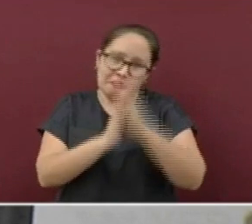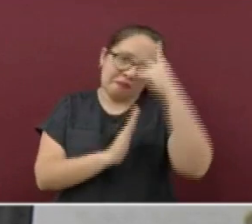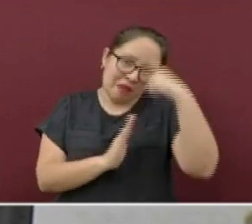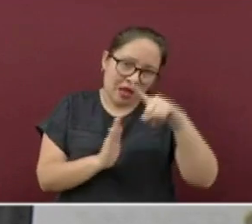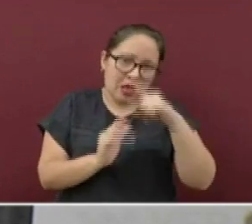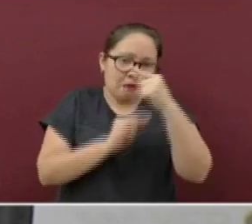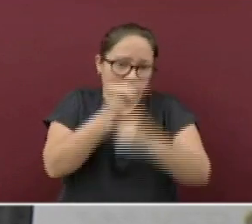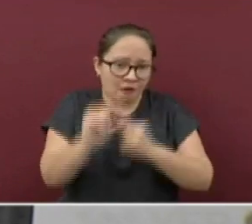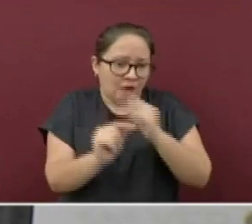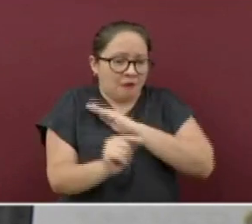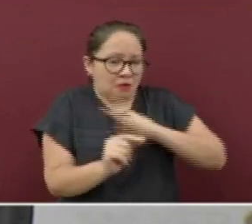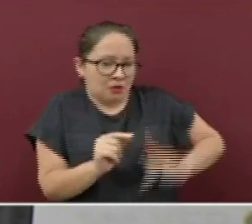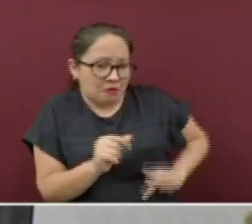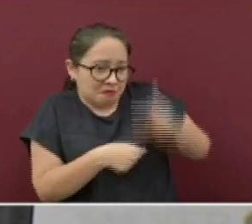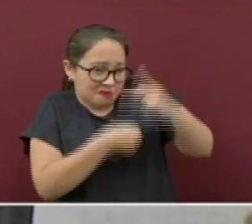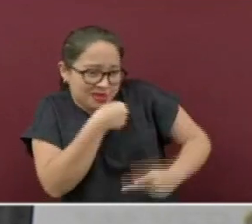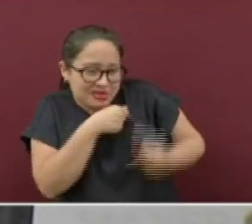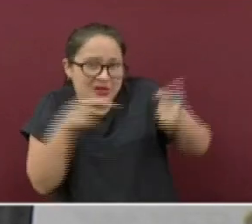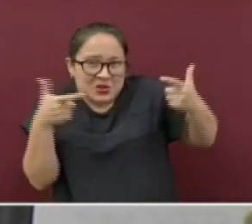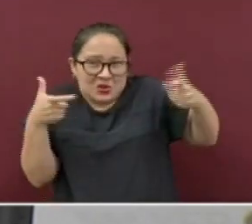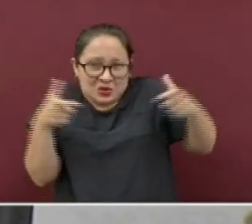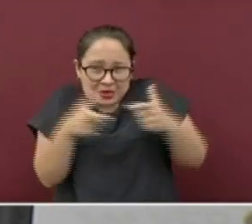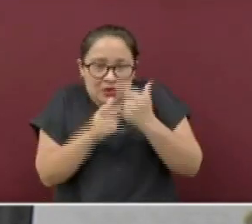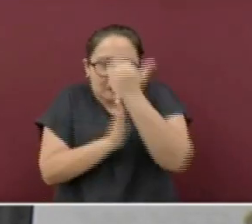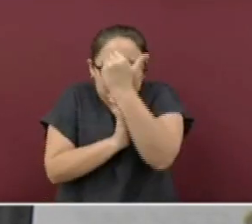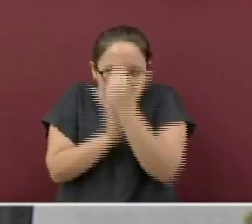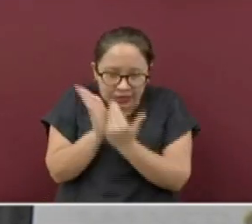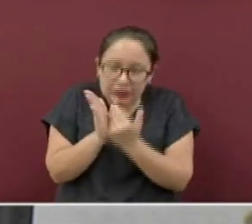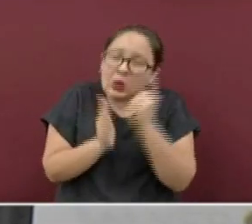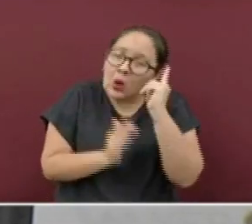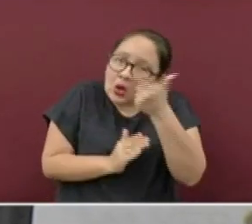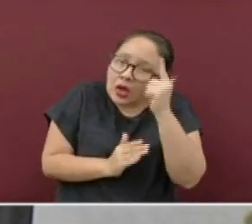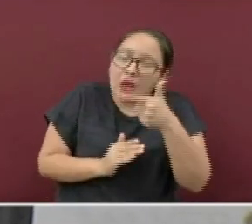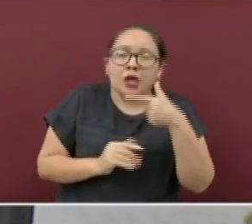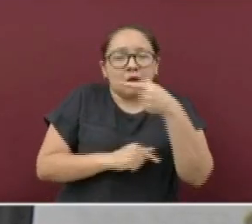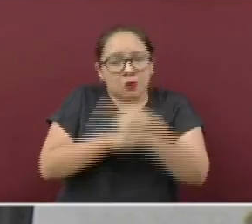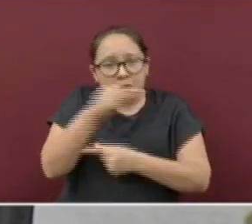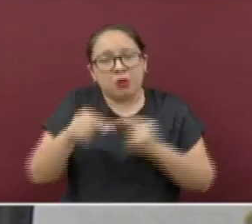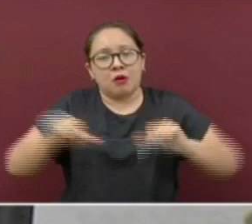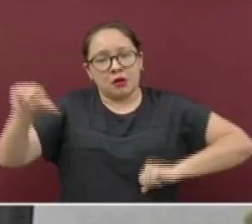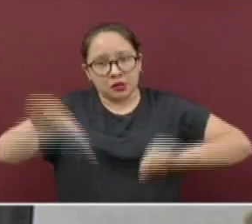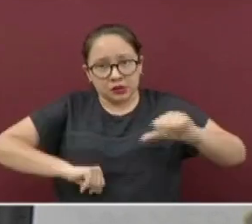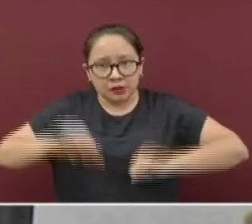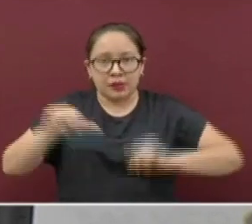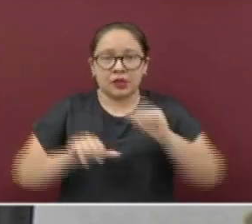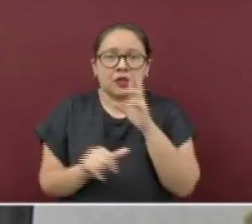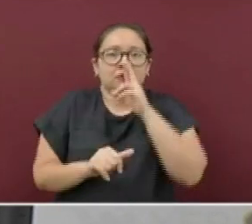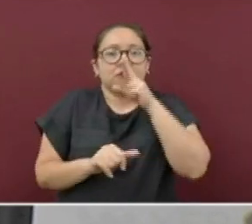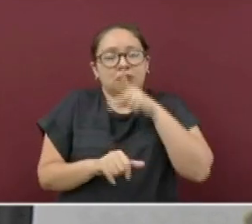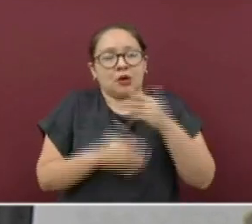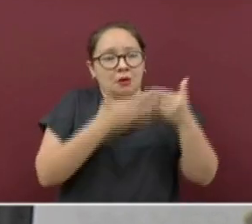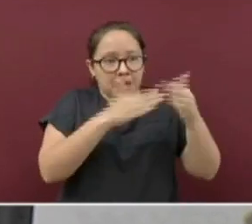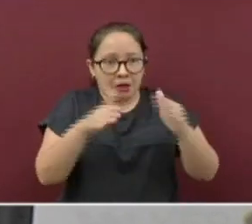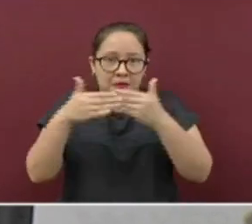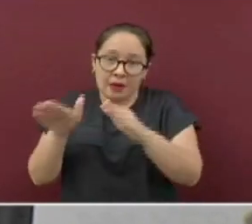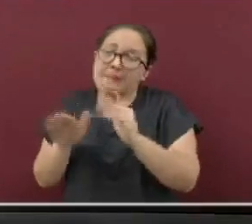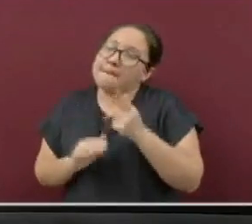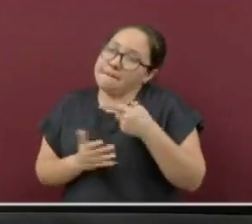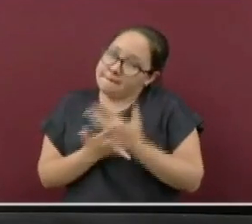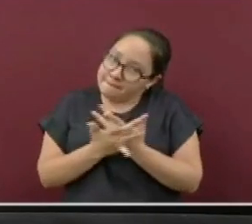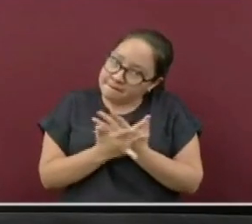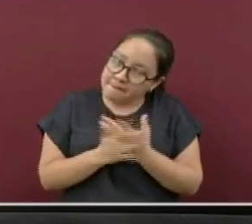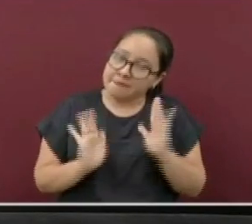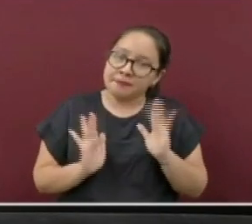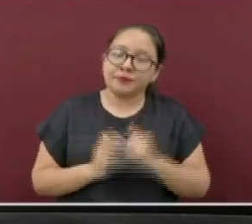riesgo en la transmisión de COVID-19 y se puedan reactivar todas las actividades económicas en los diferentes municipios.